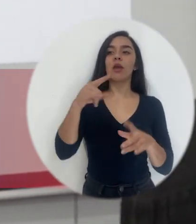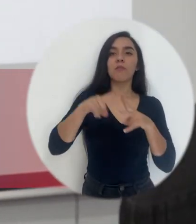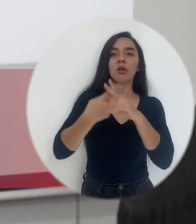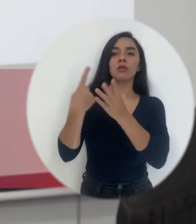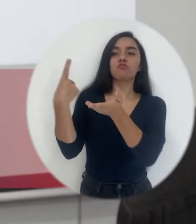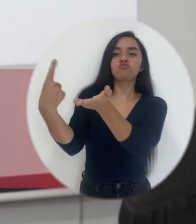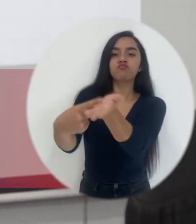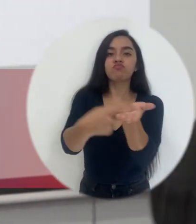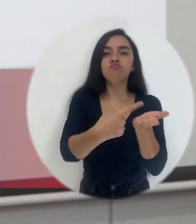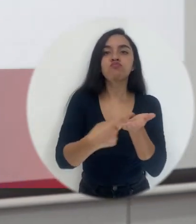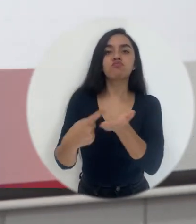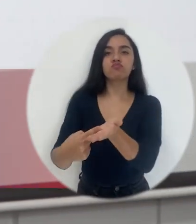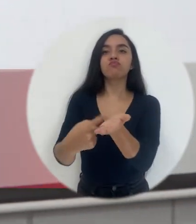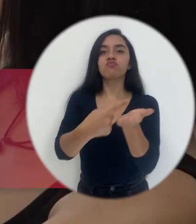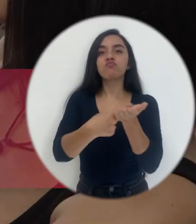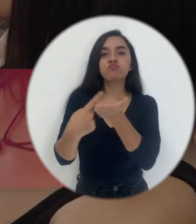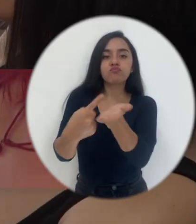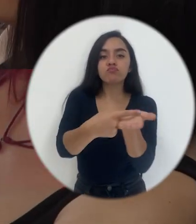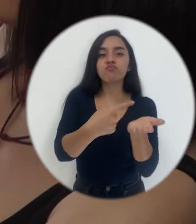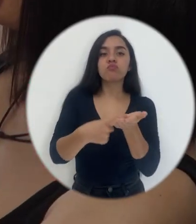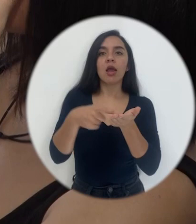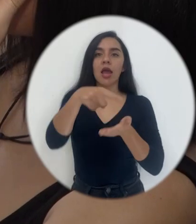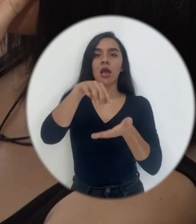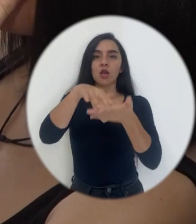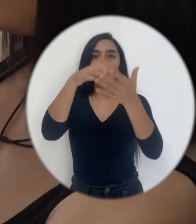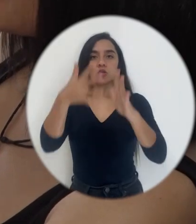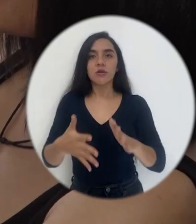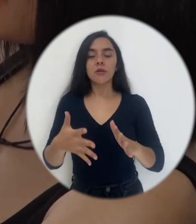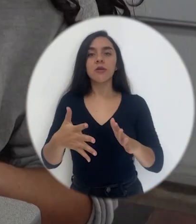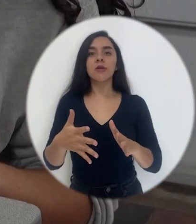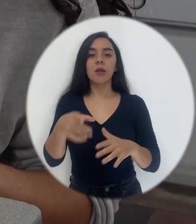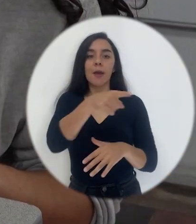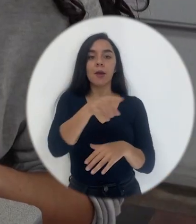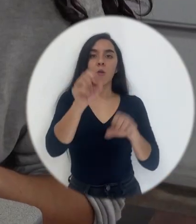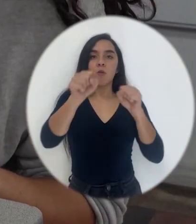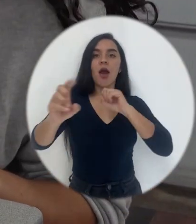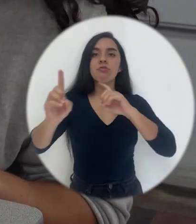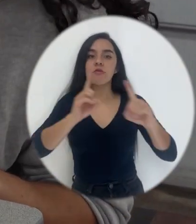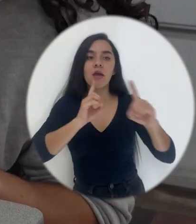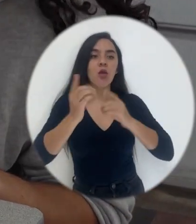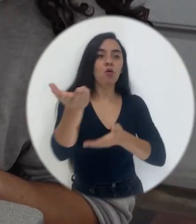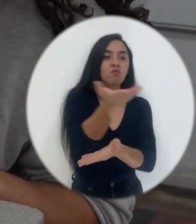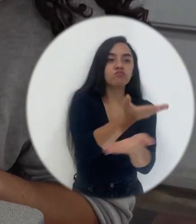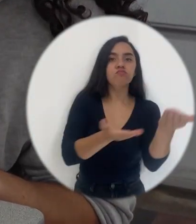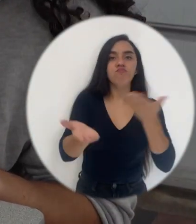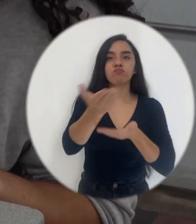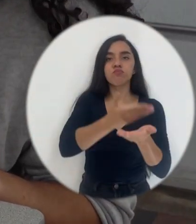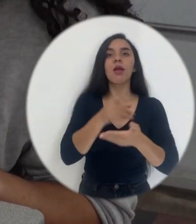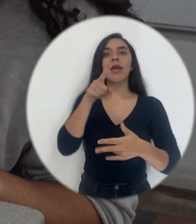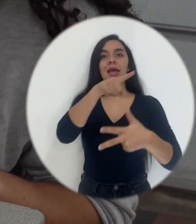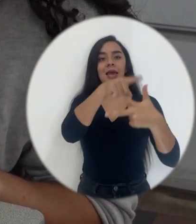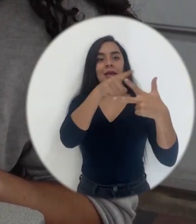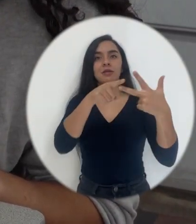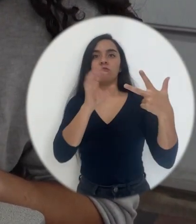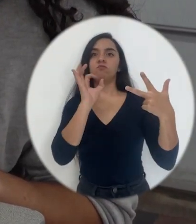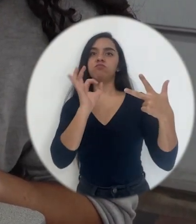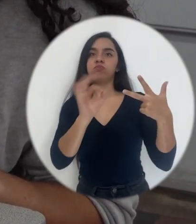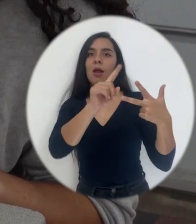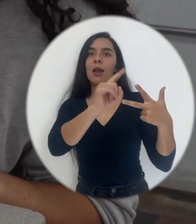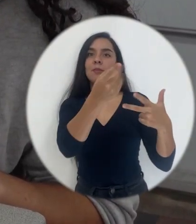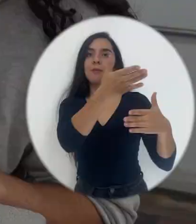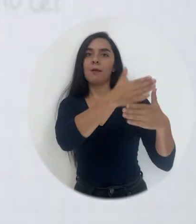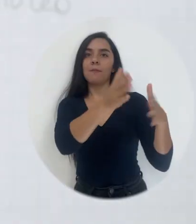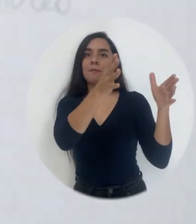conduce a los estudiantes, si podemos decir conducir, conduce a los estudiantes a un diálogo entre ellos, a una discusión. Ese es el tipo de conducción que hago.